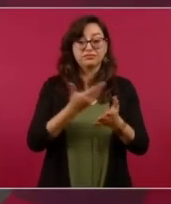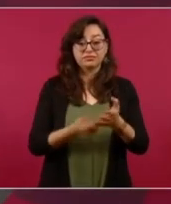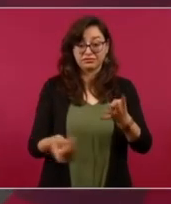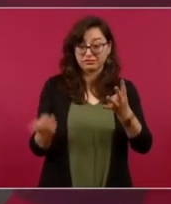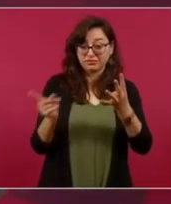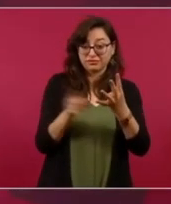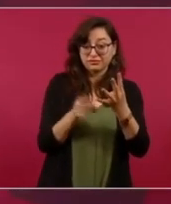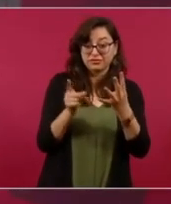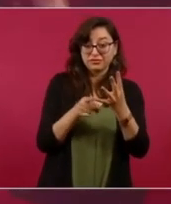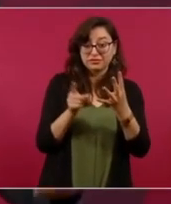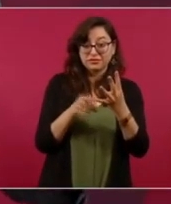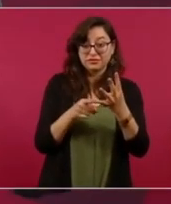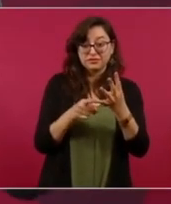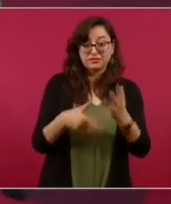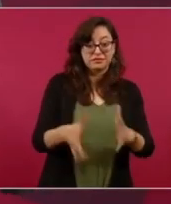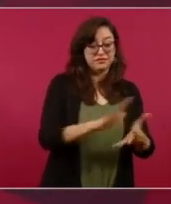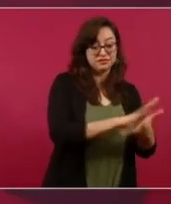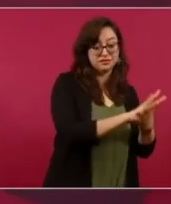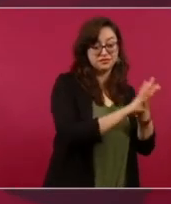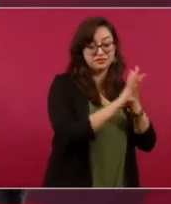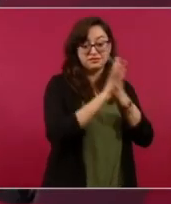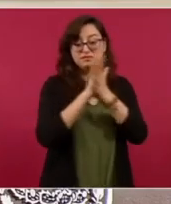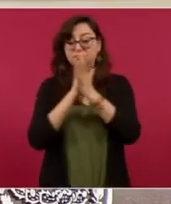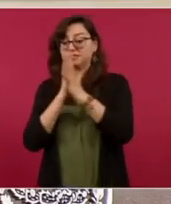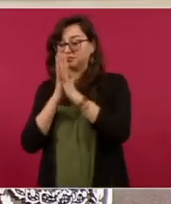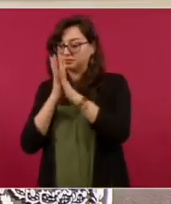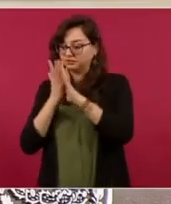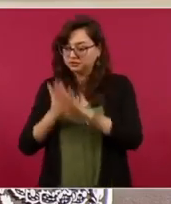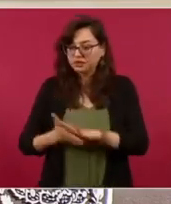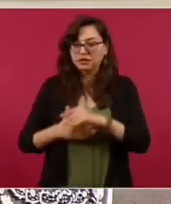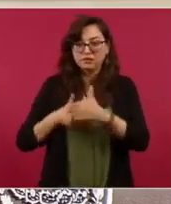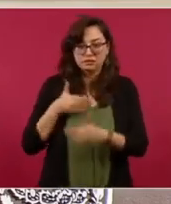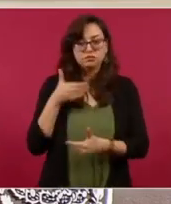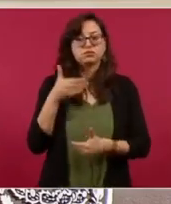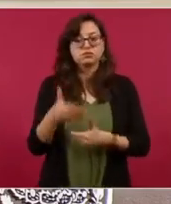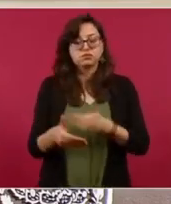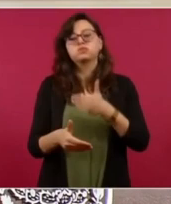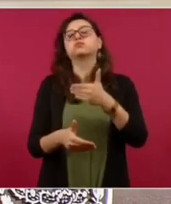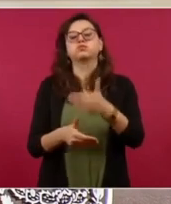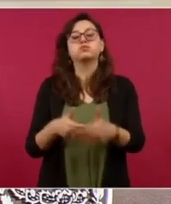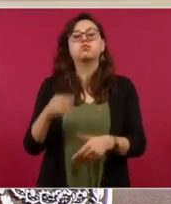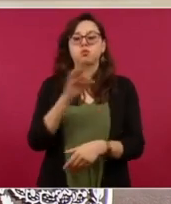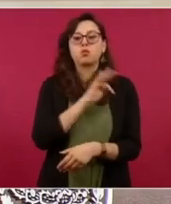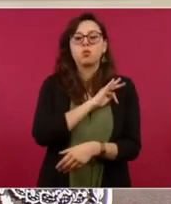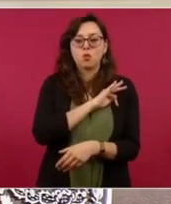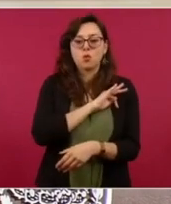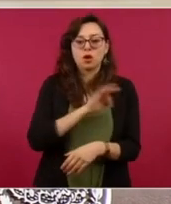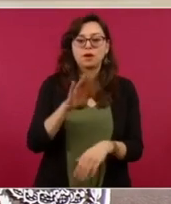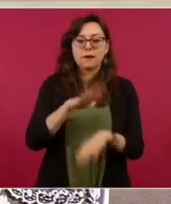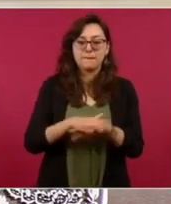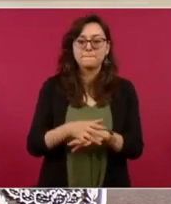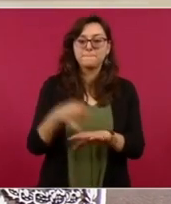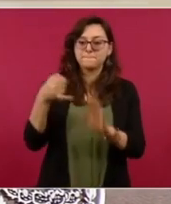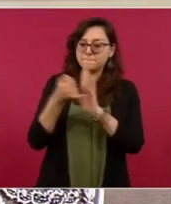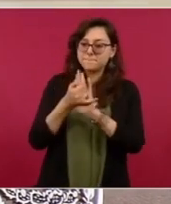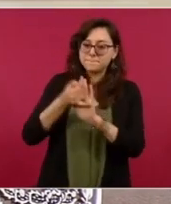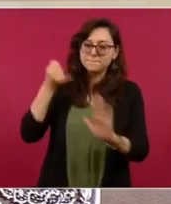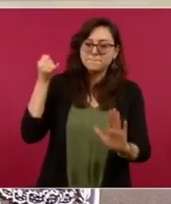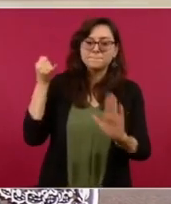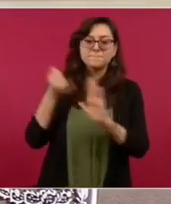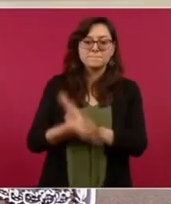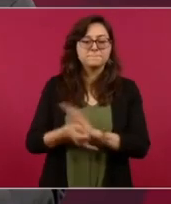estamos logrando este cambio de fondo sin